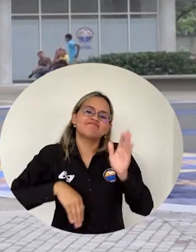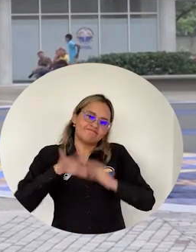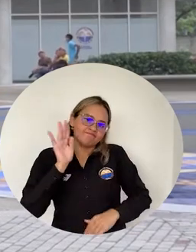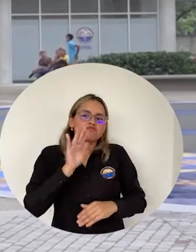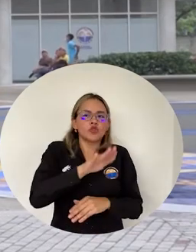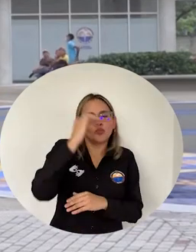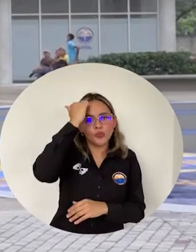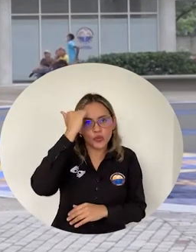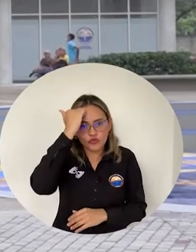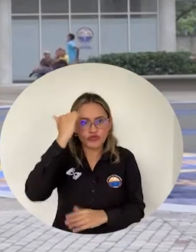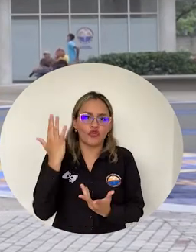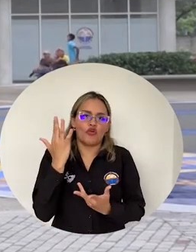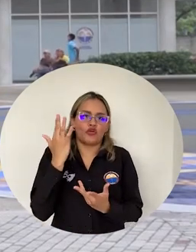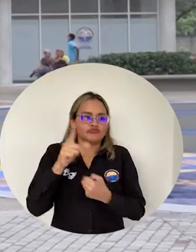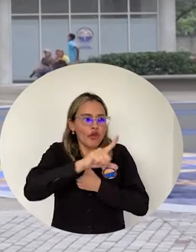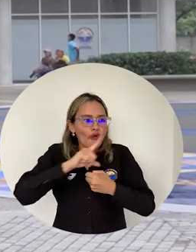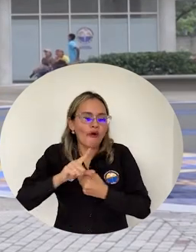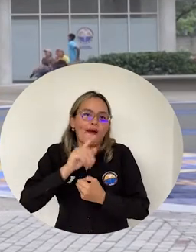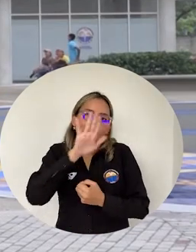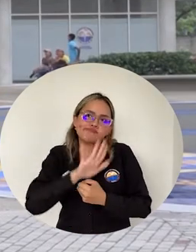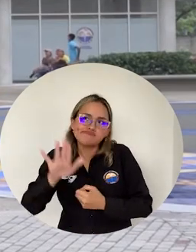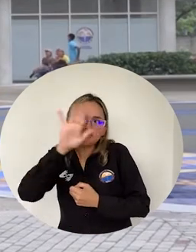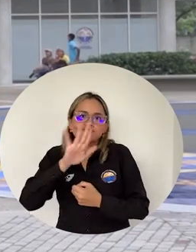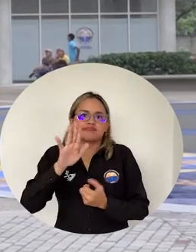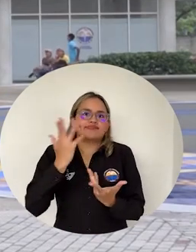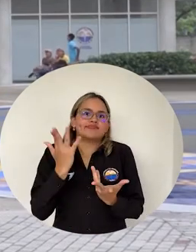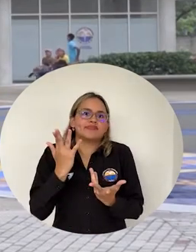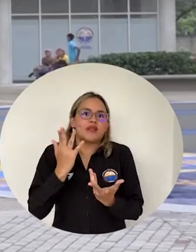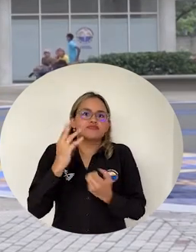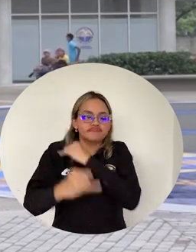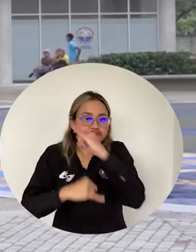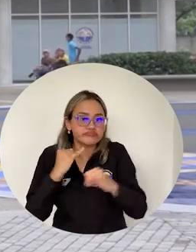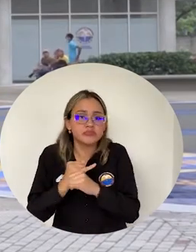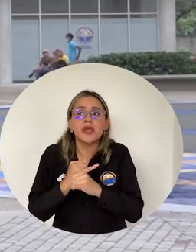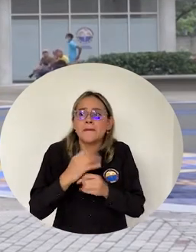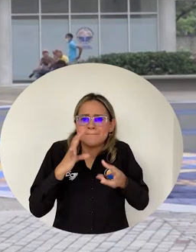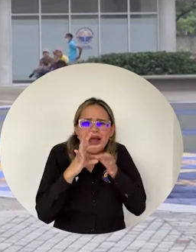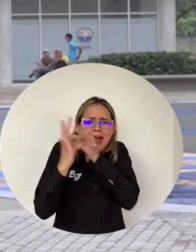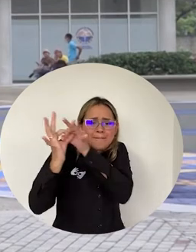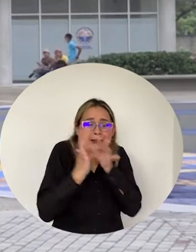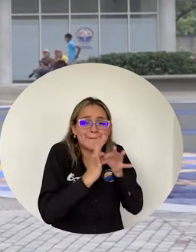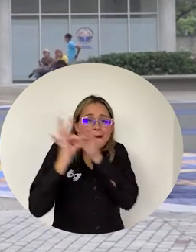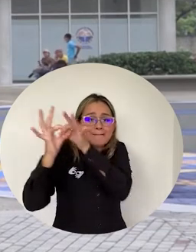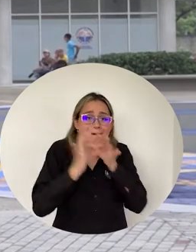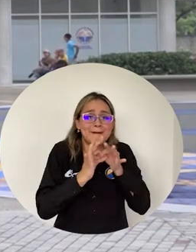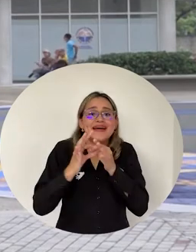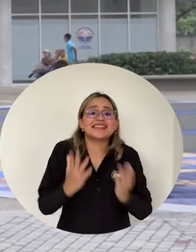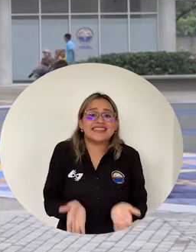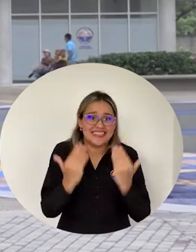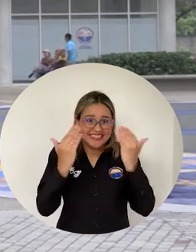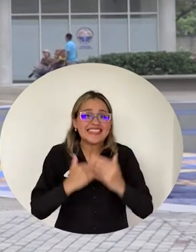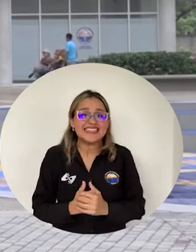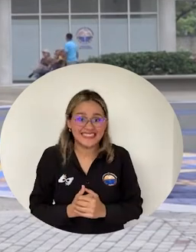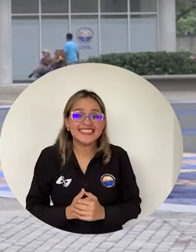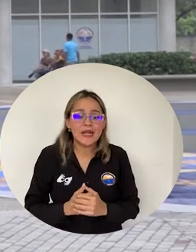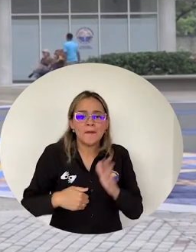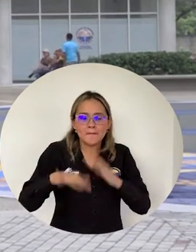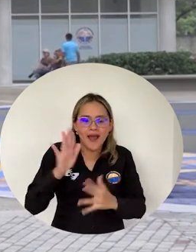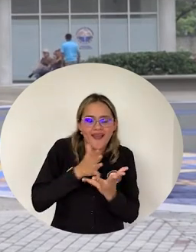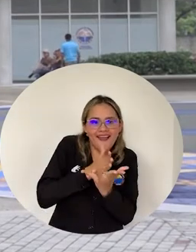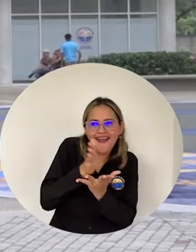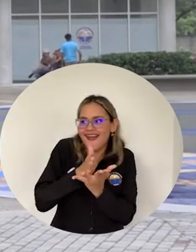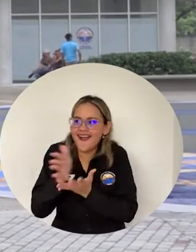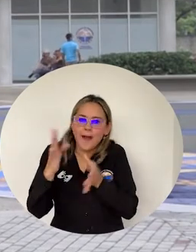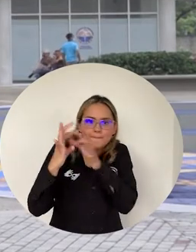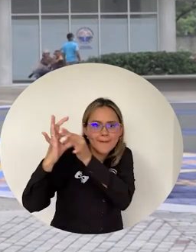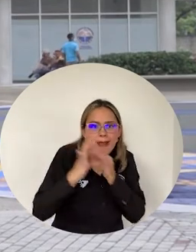nivel local Regional O internacional Como es este el caso Han desarrollado Vínculos Con la Universidad Magdalena A través de sus Diferentes programas